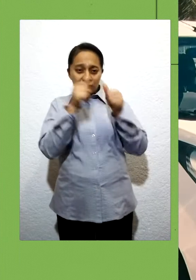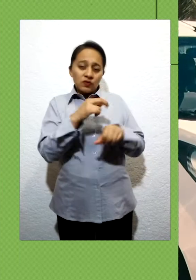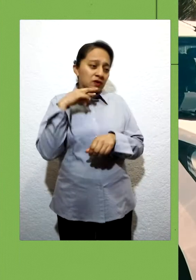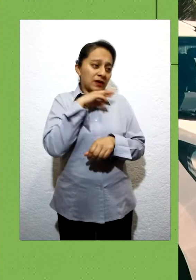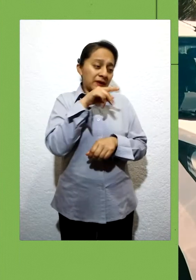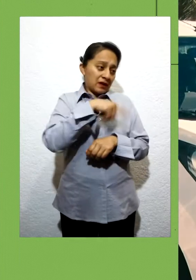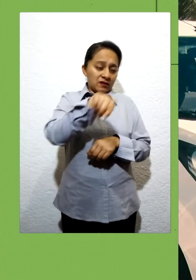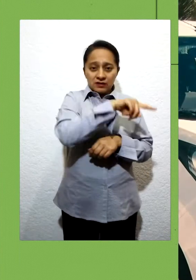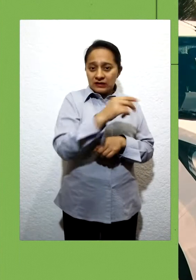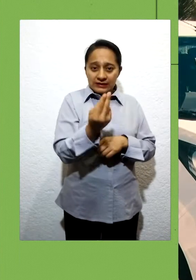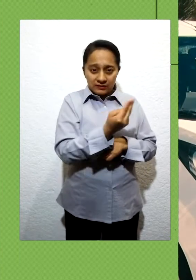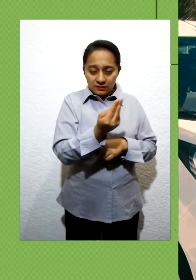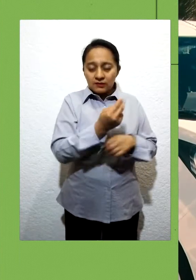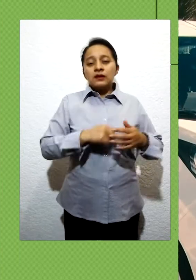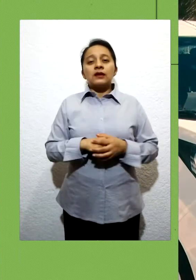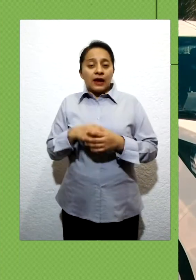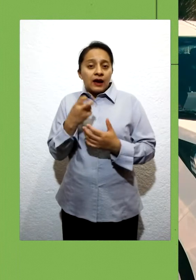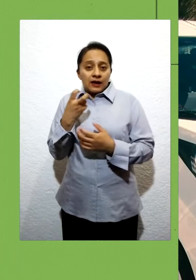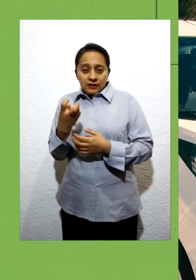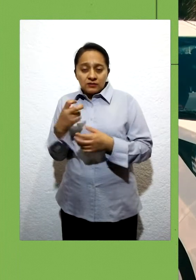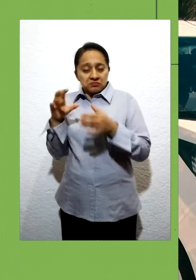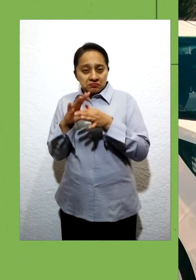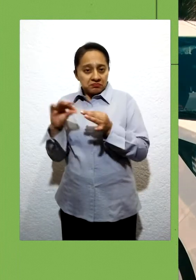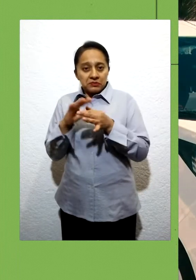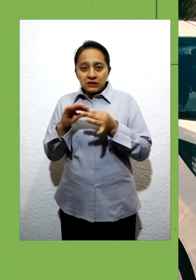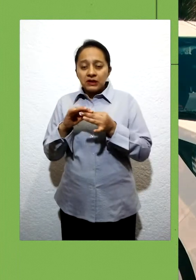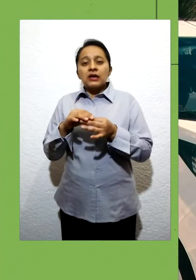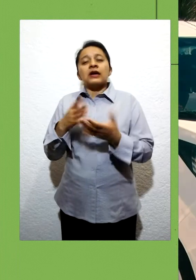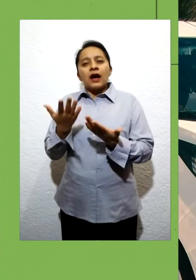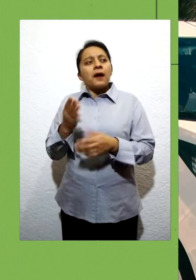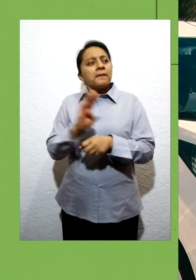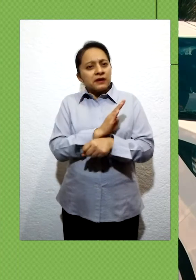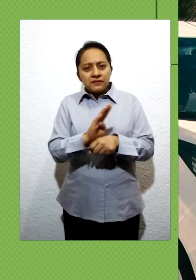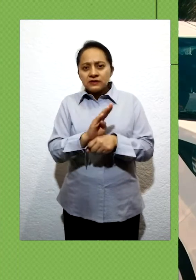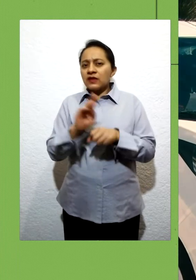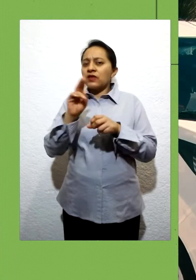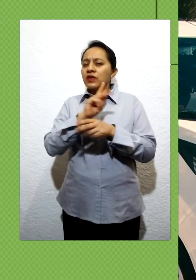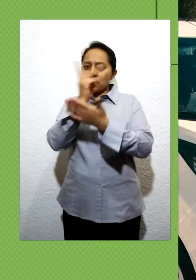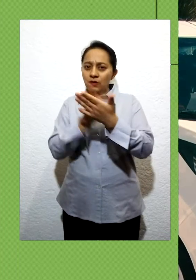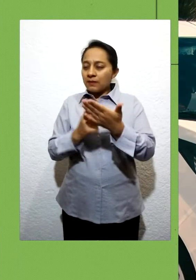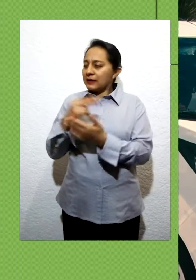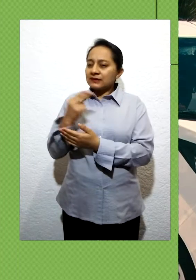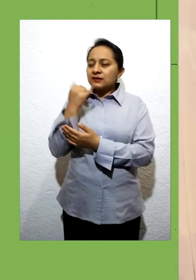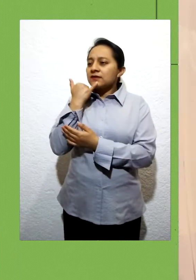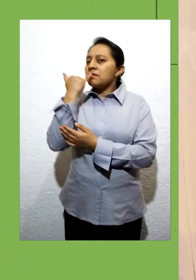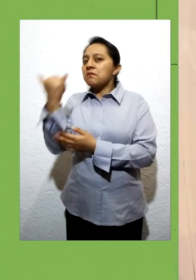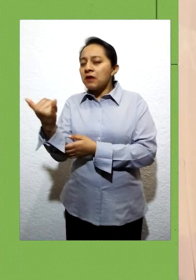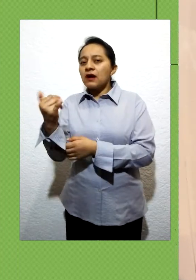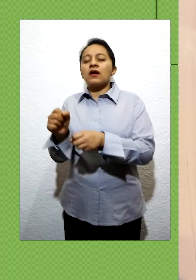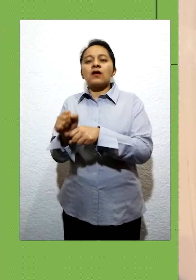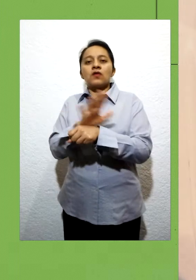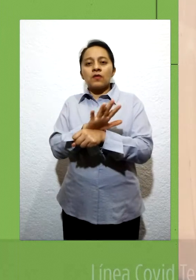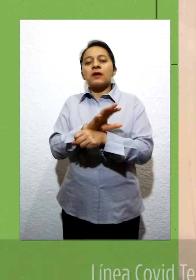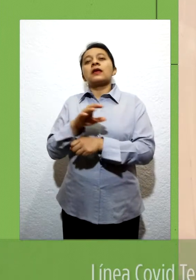atención oportuna a quienes así lo necesiten. En este sentido, manifestó que para ser beneficiado del programa, es necesario llamar a la